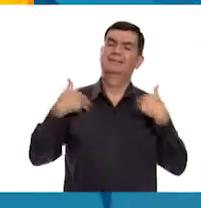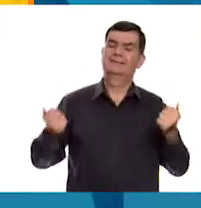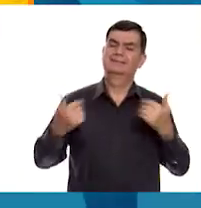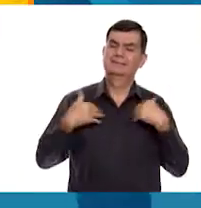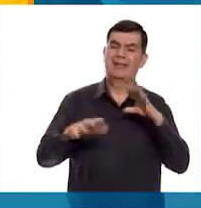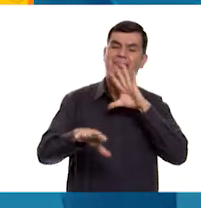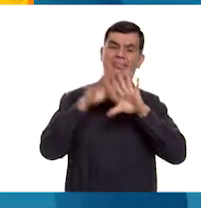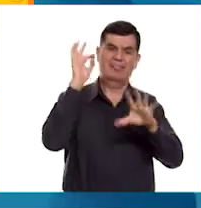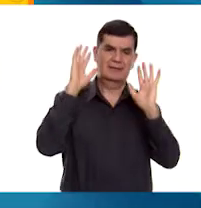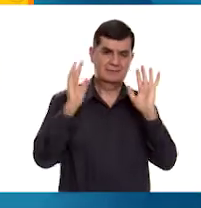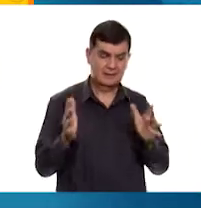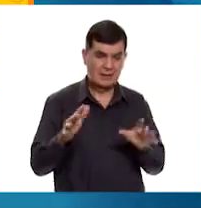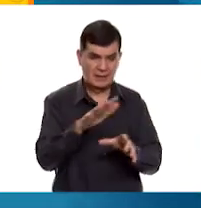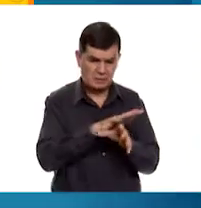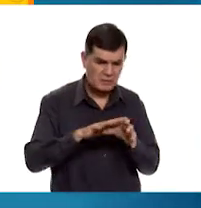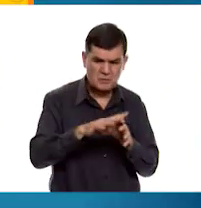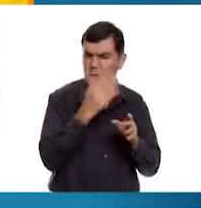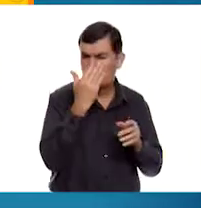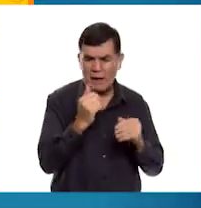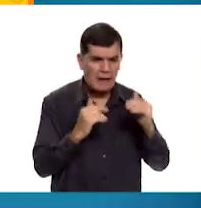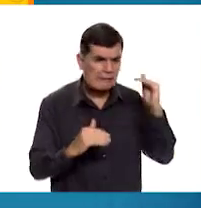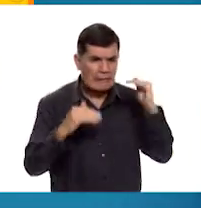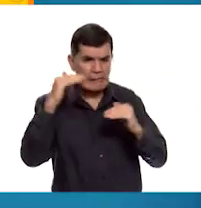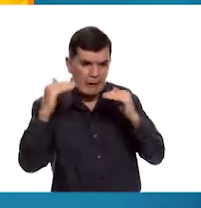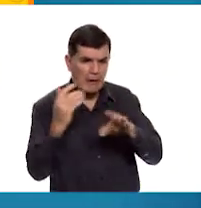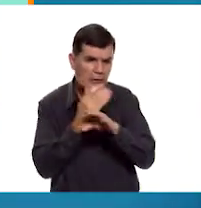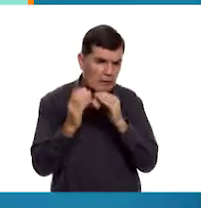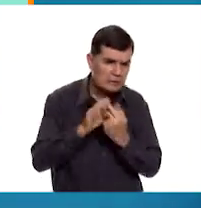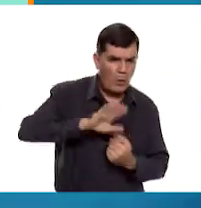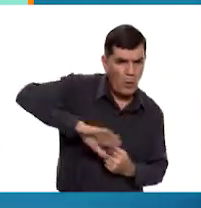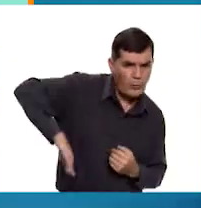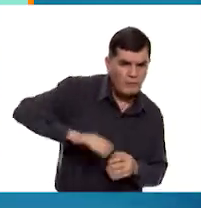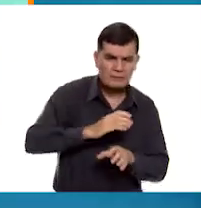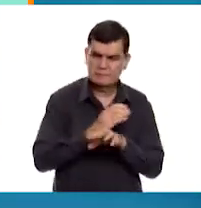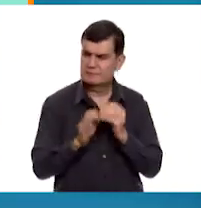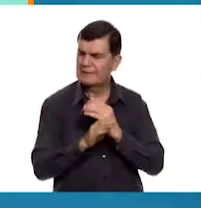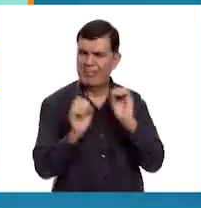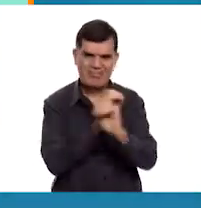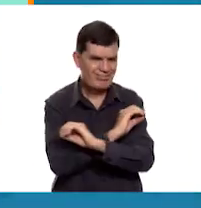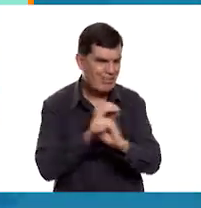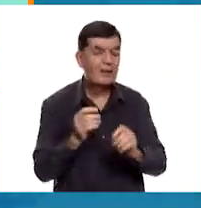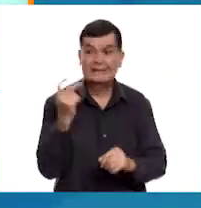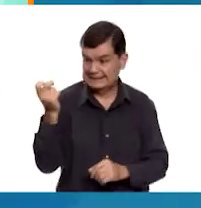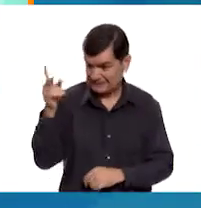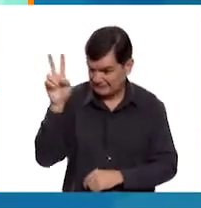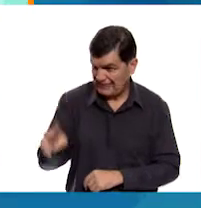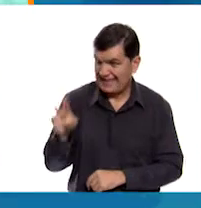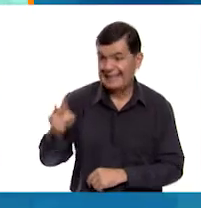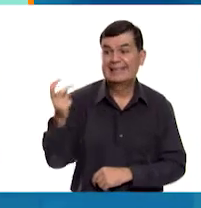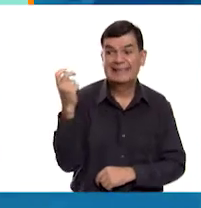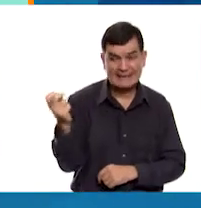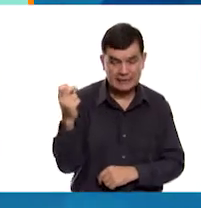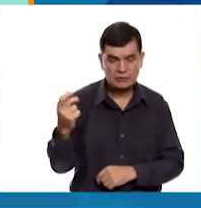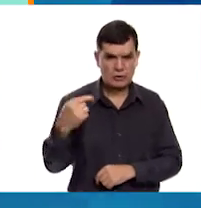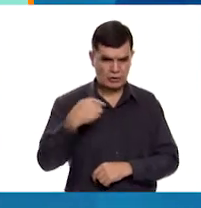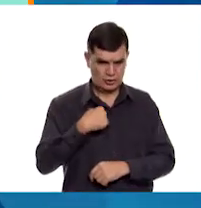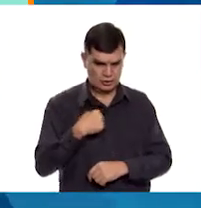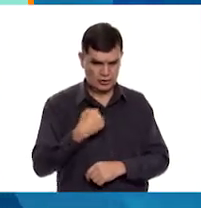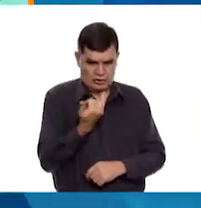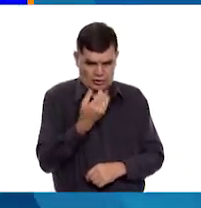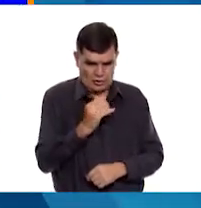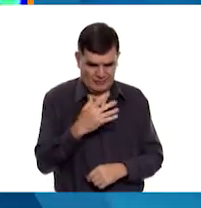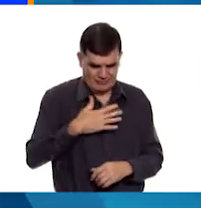el ciberespacio no existen distinciones de ningún tipo. ¡Exactamente, Carlitos! Nuestro yo digital